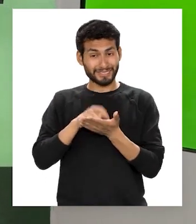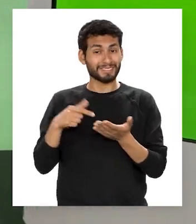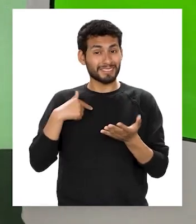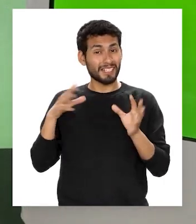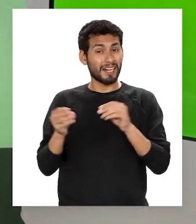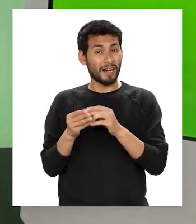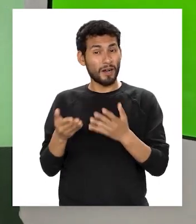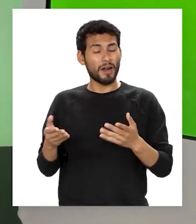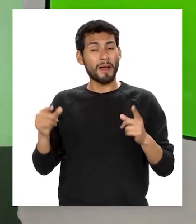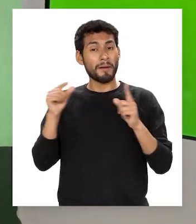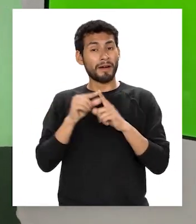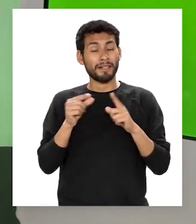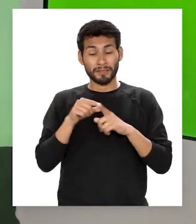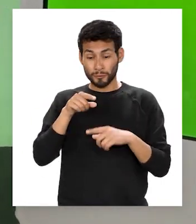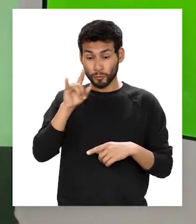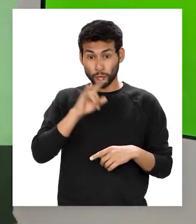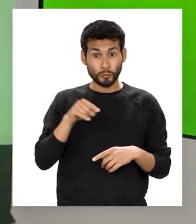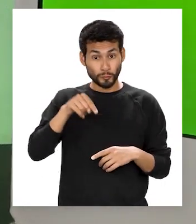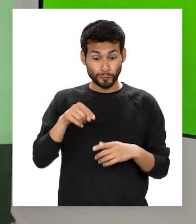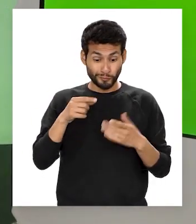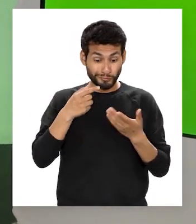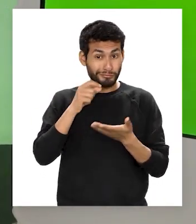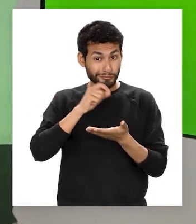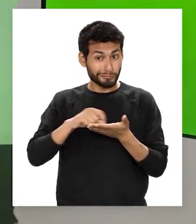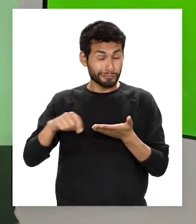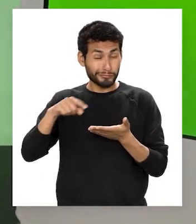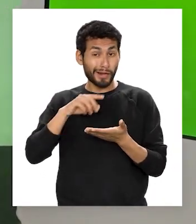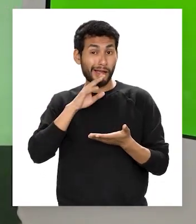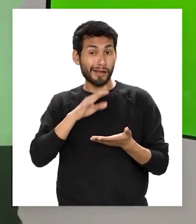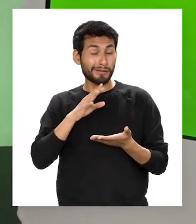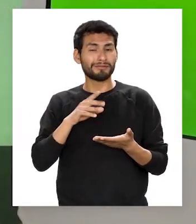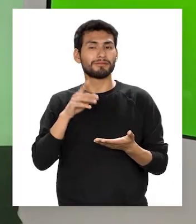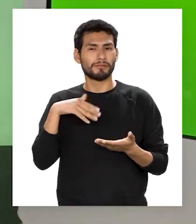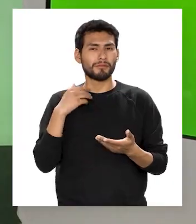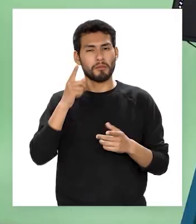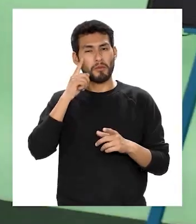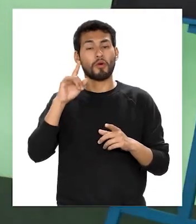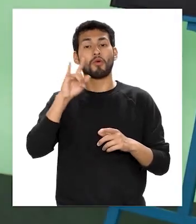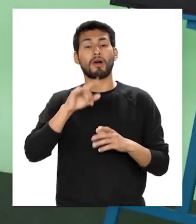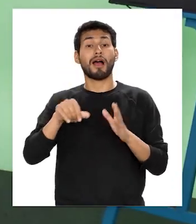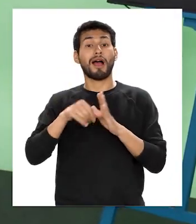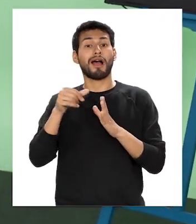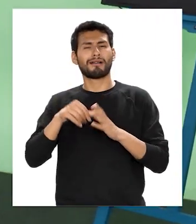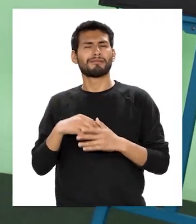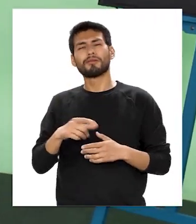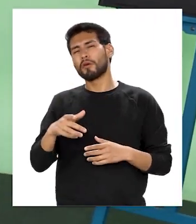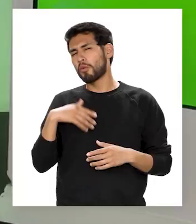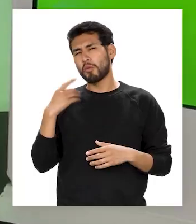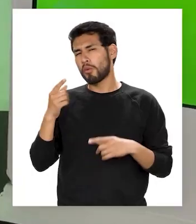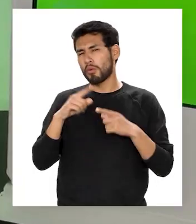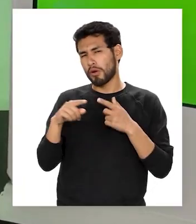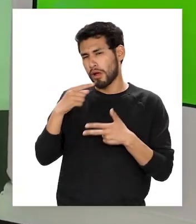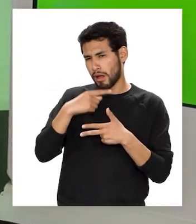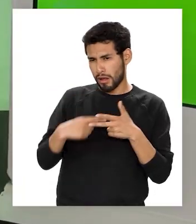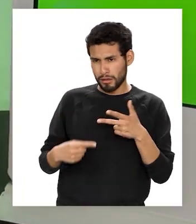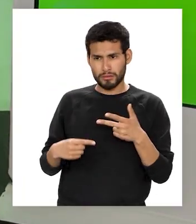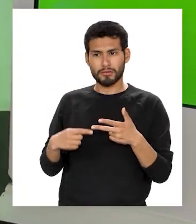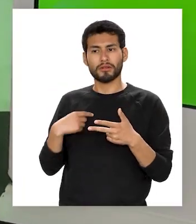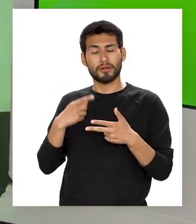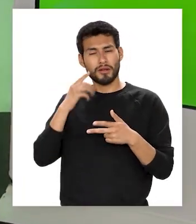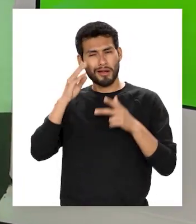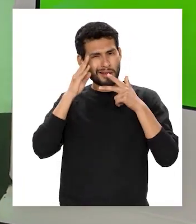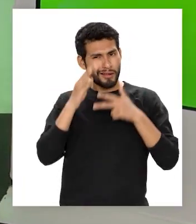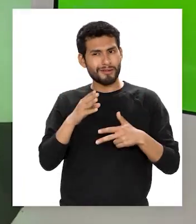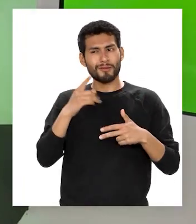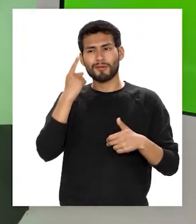hacen que las palabras utilizadas en la lengua se puedan transformar en arte Estos recursos se presentan en tres grupos y hoy nos